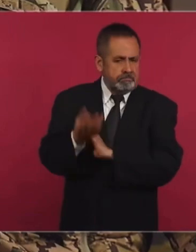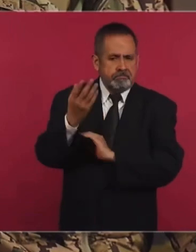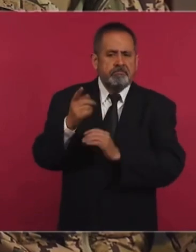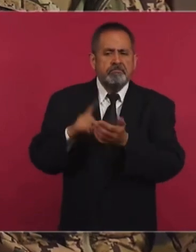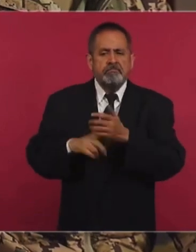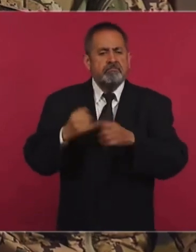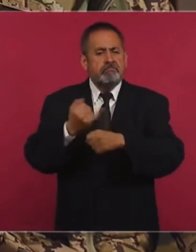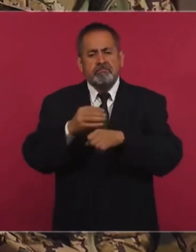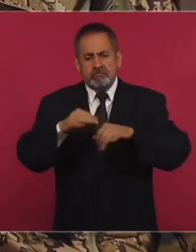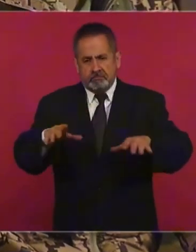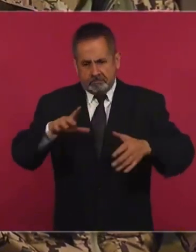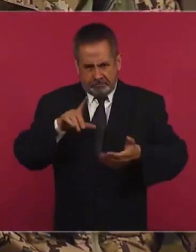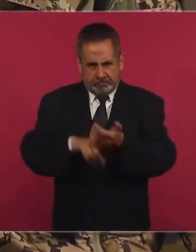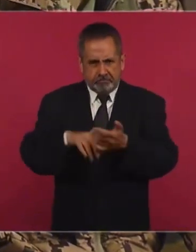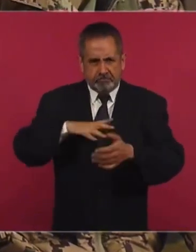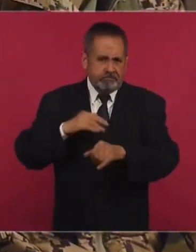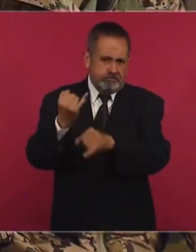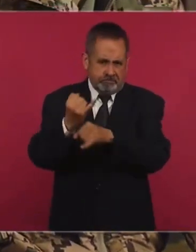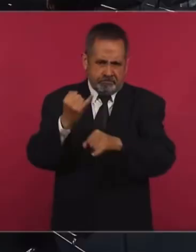Está en las redes.